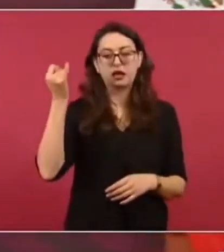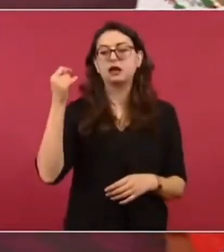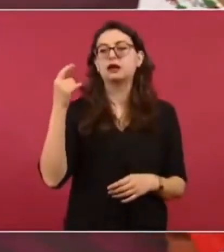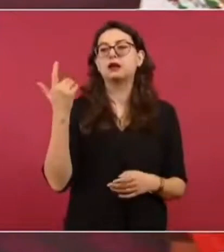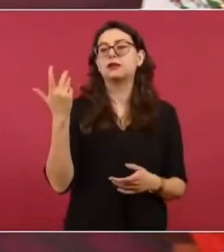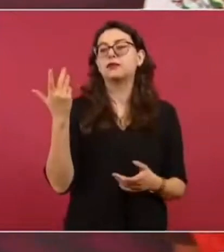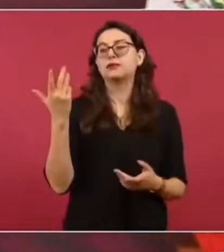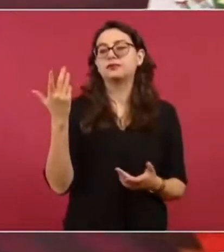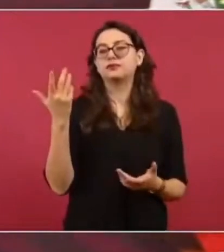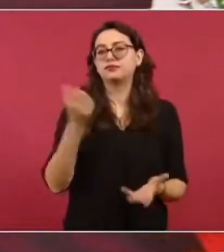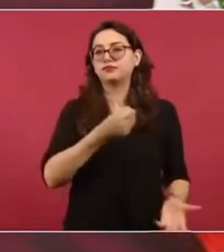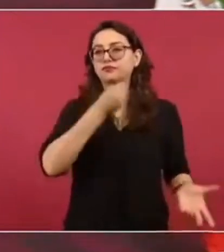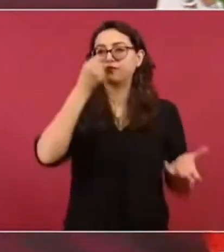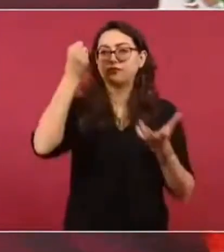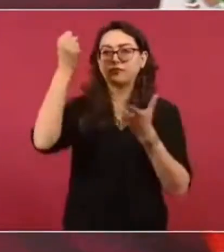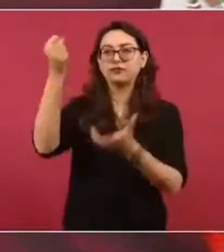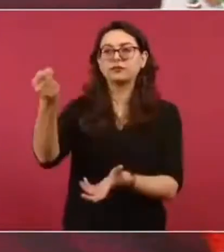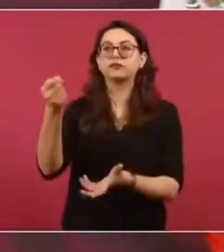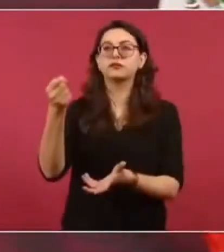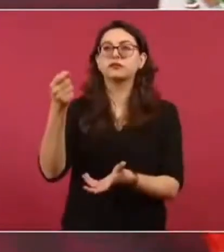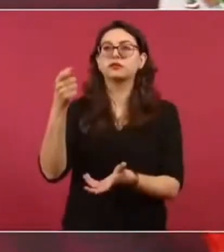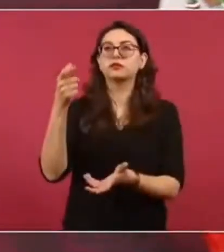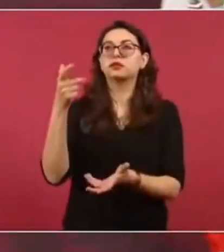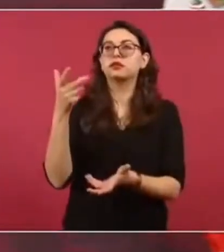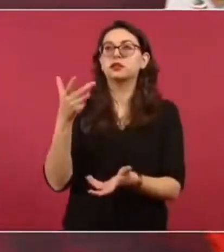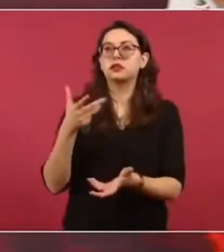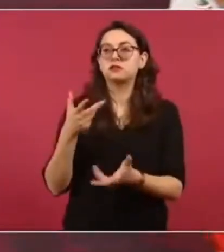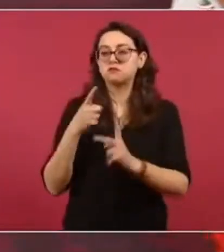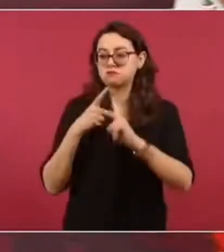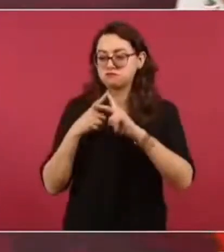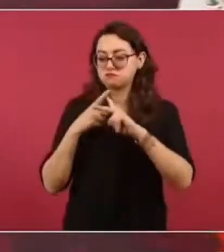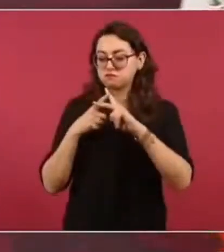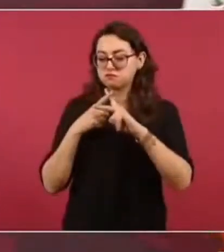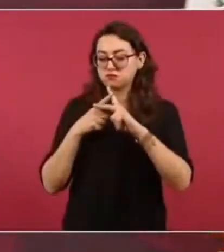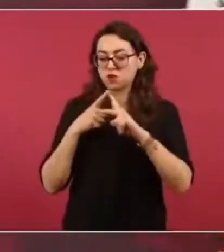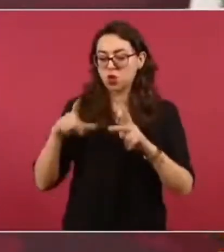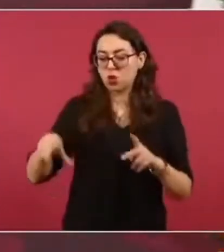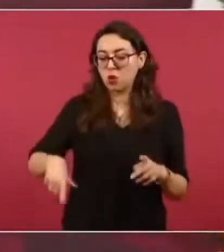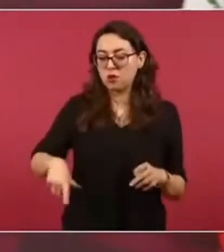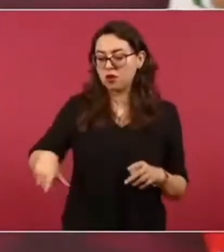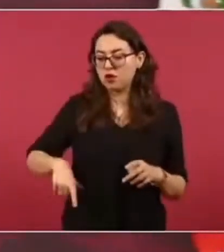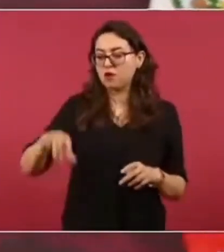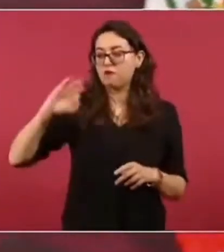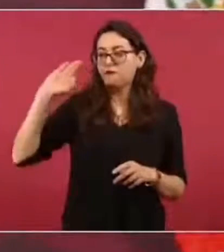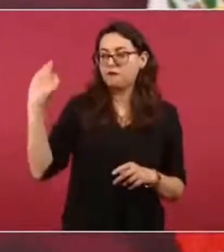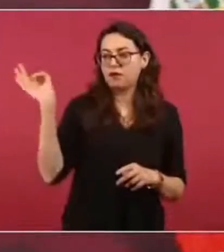por parte de la Federación